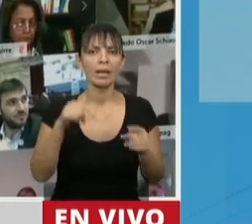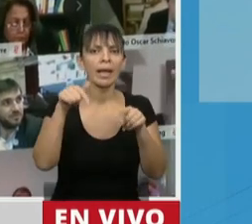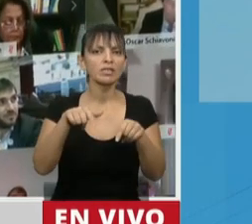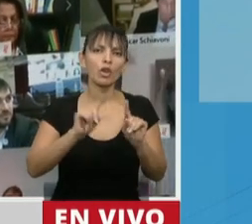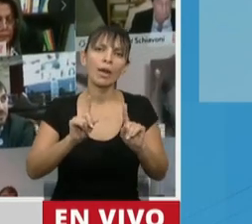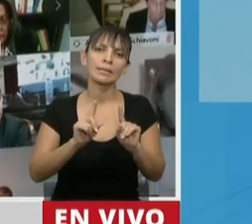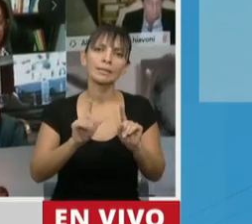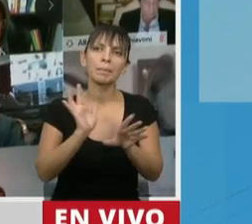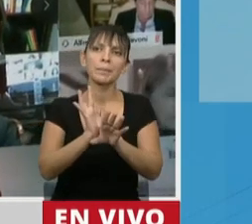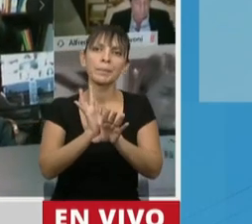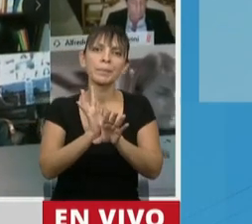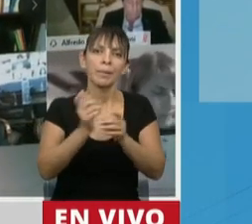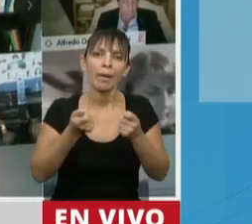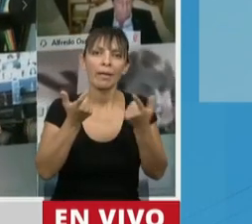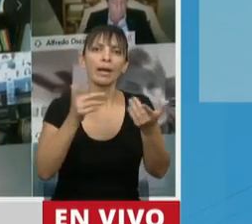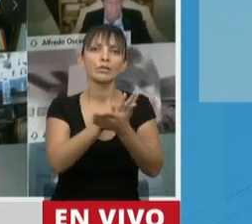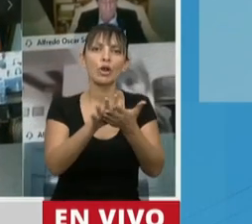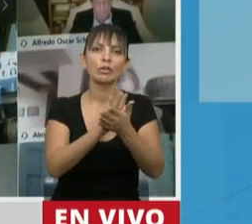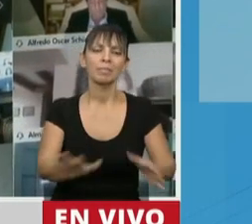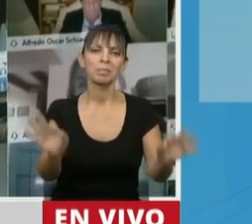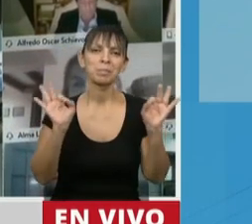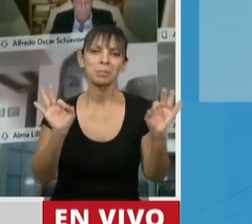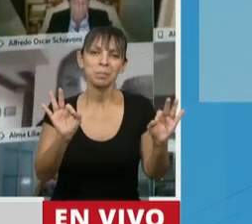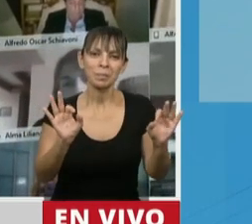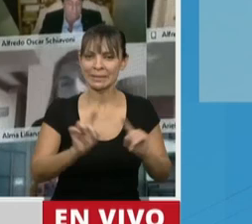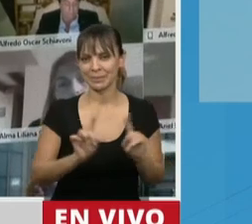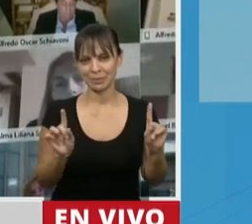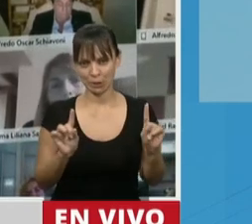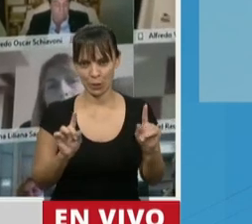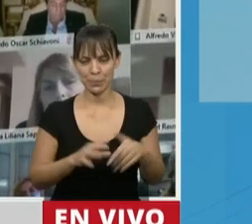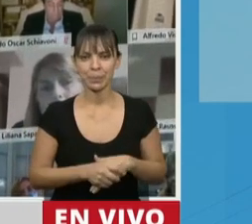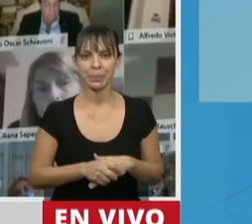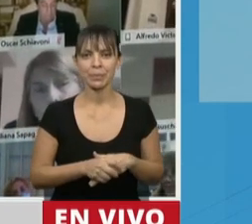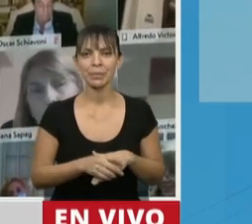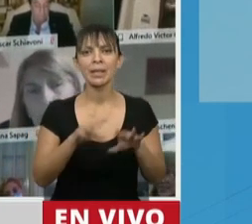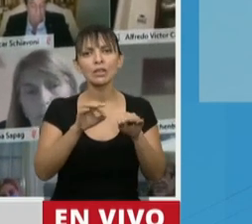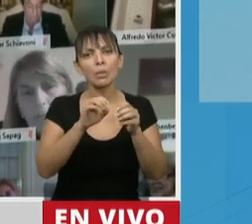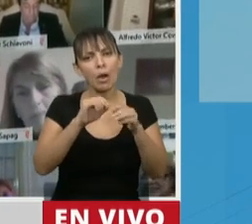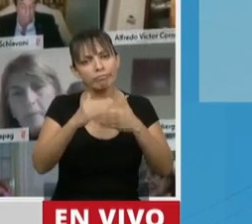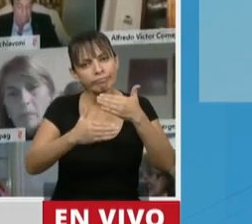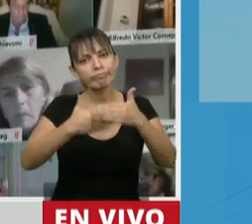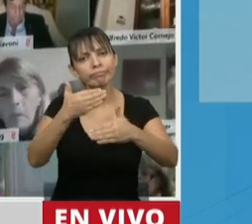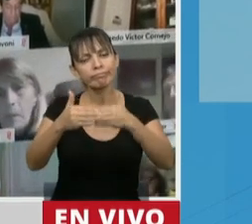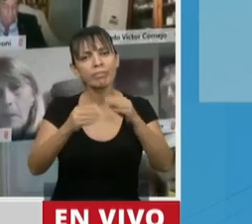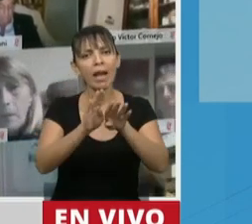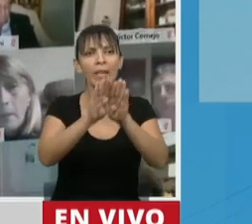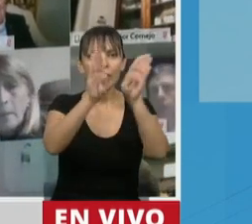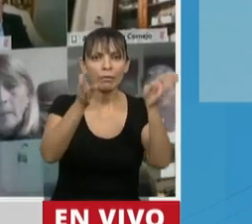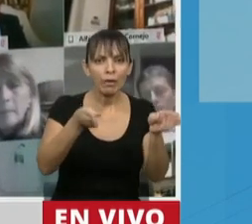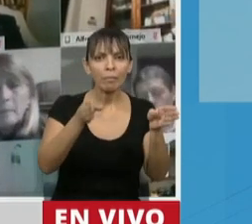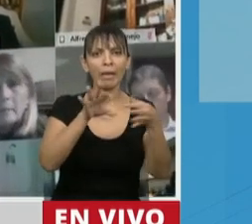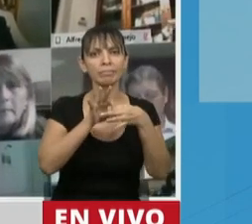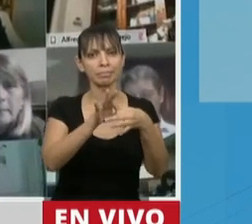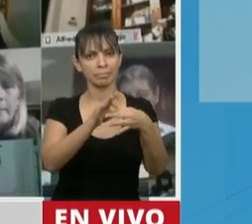implica que como herramienta va a subsanar la cuestión de la salud, sino es dentro de una institucionalidad, dentro de una política